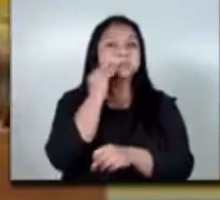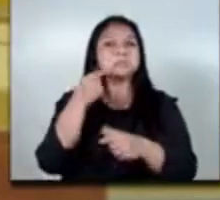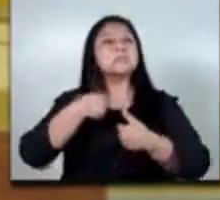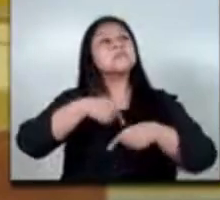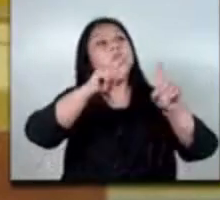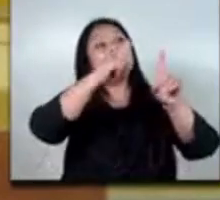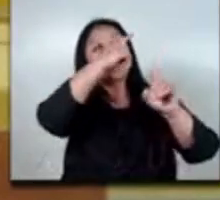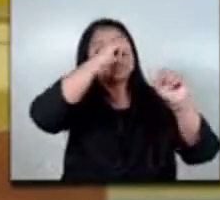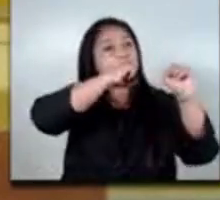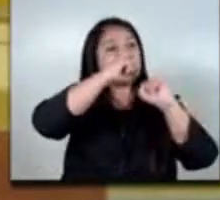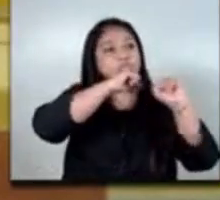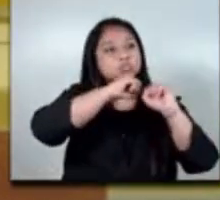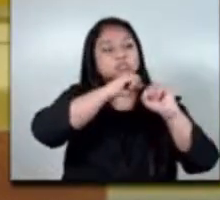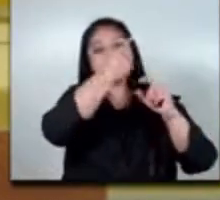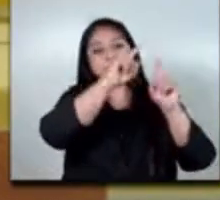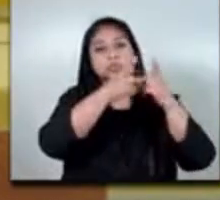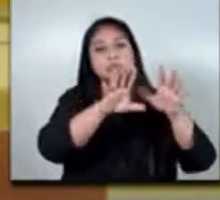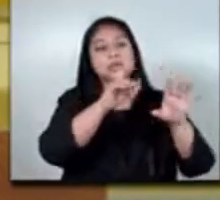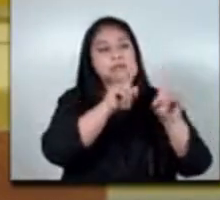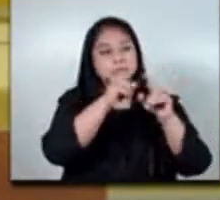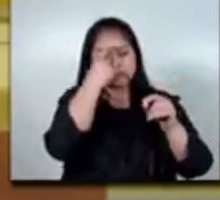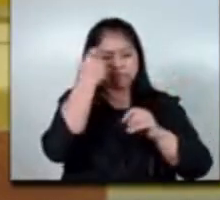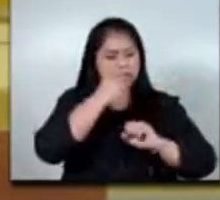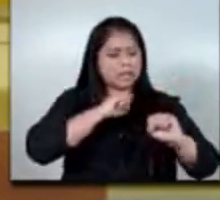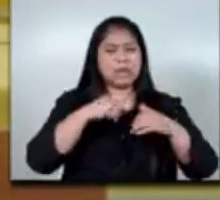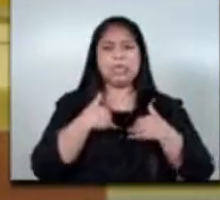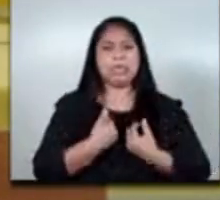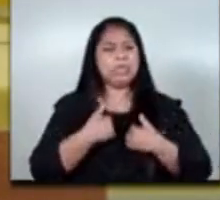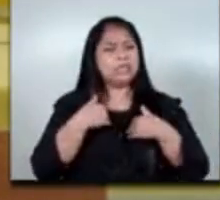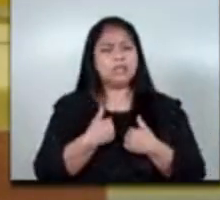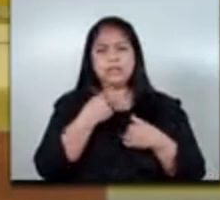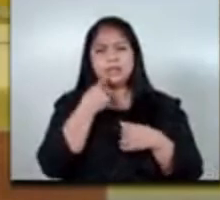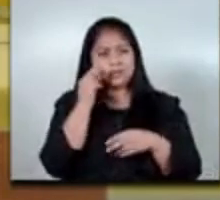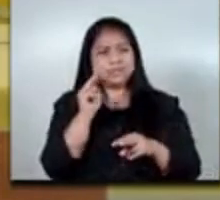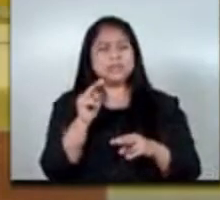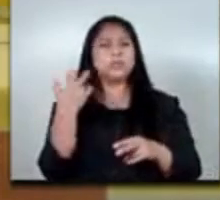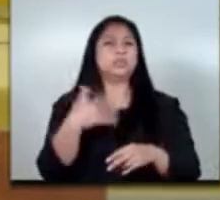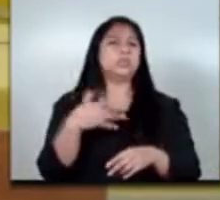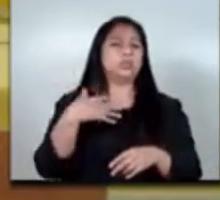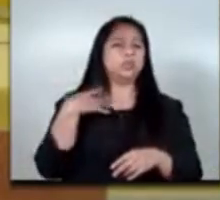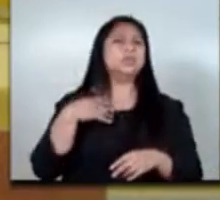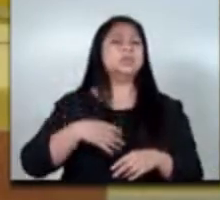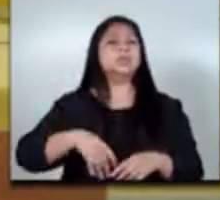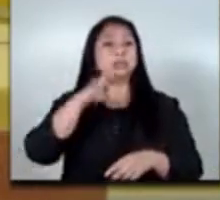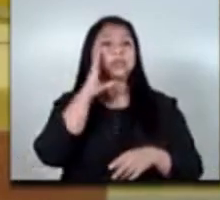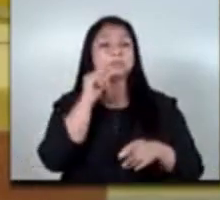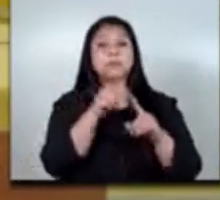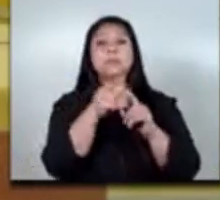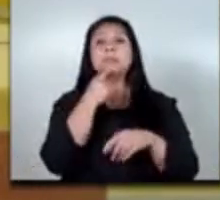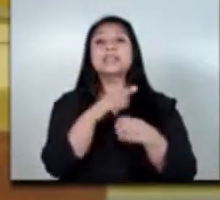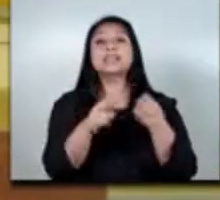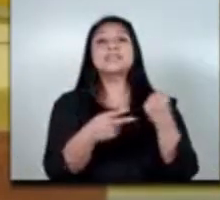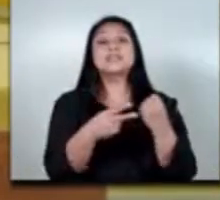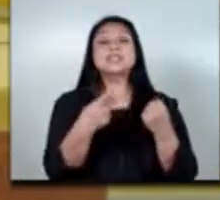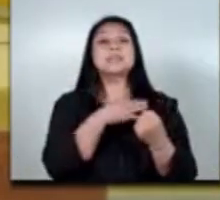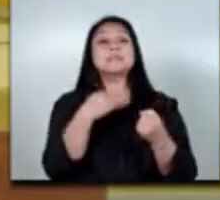y me imagino que su trabajo debe ser extremadamente cansado por lo que hemos sabido porque la viceministra mantiene el